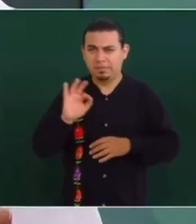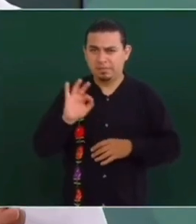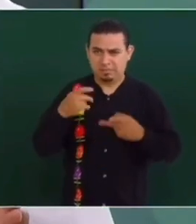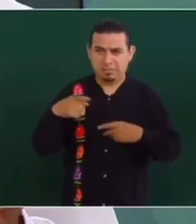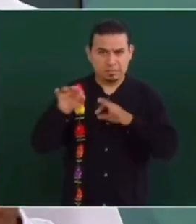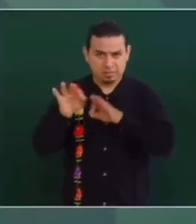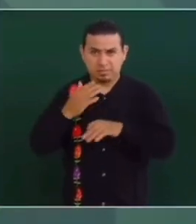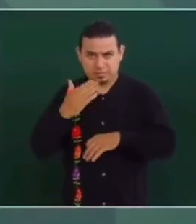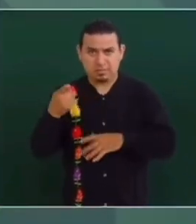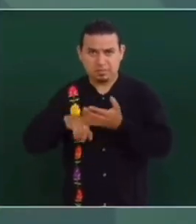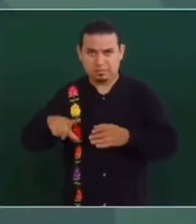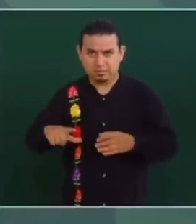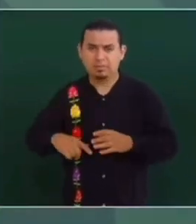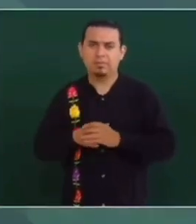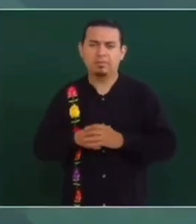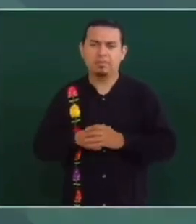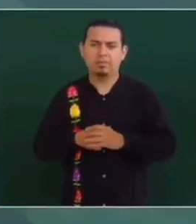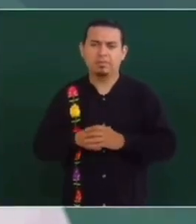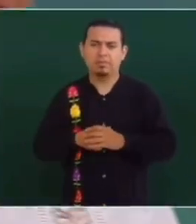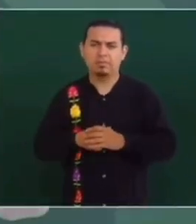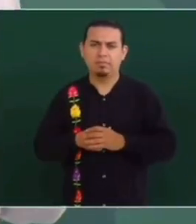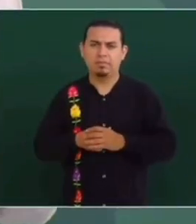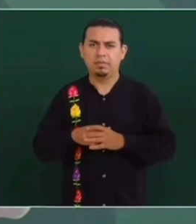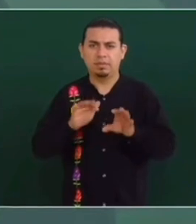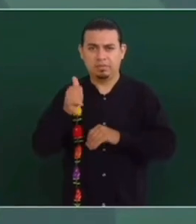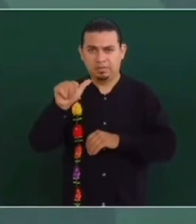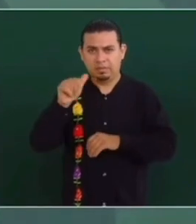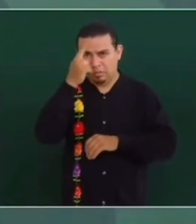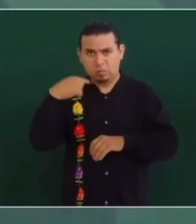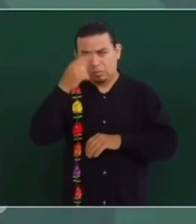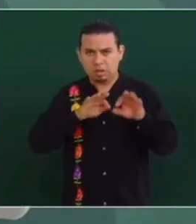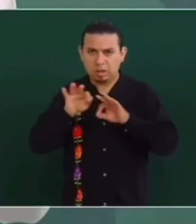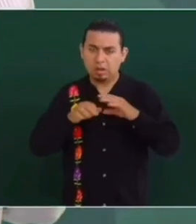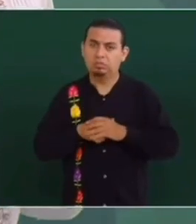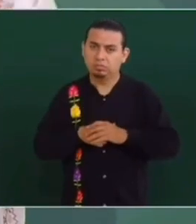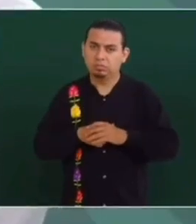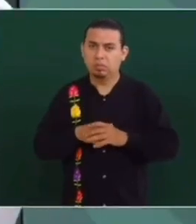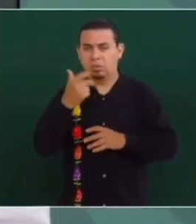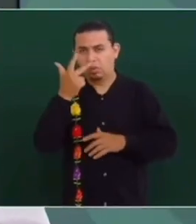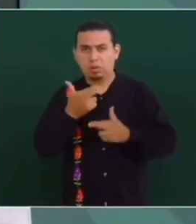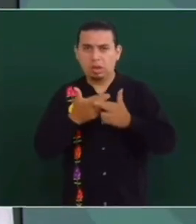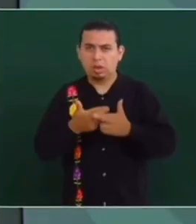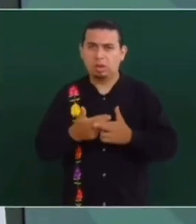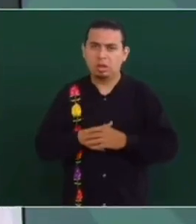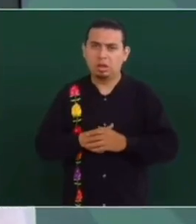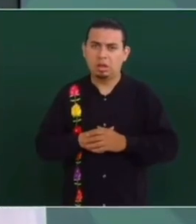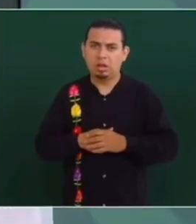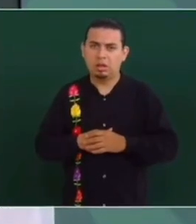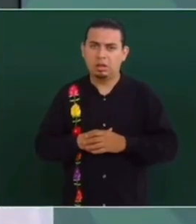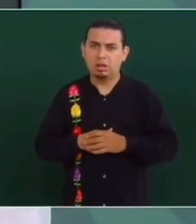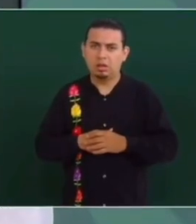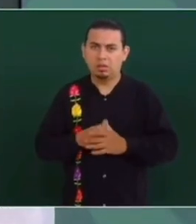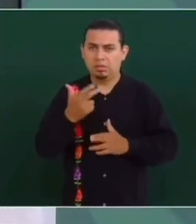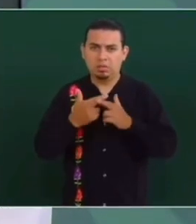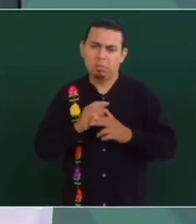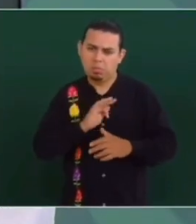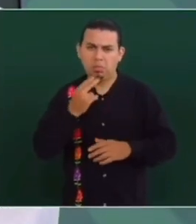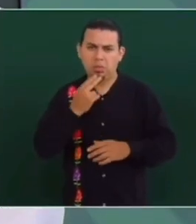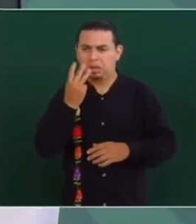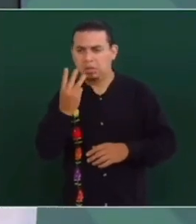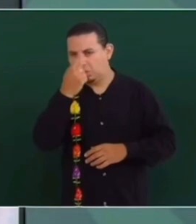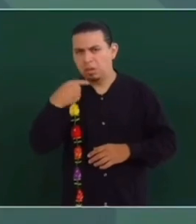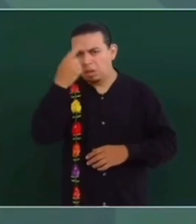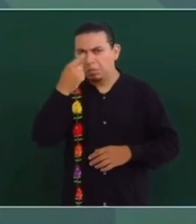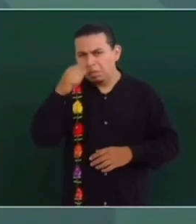hay alguien que tiene un trabajo en el gobierno, trabaja sus 16 horas y las 8 que le quedan, de esas 8 pueden